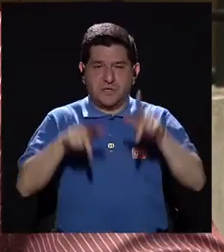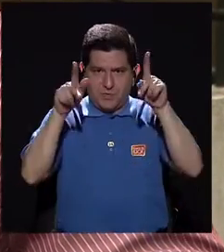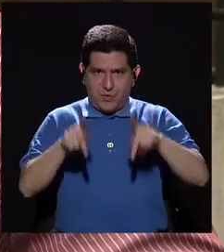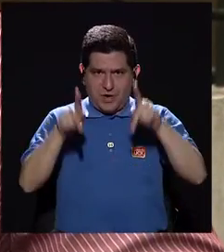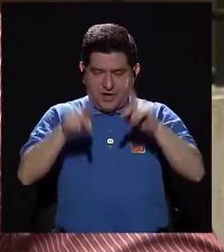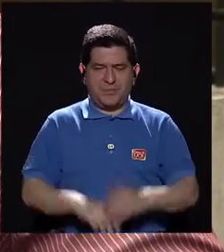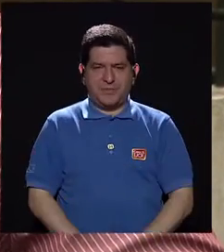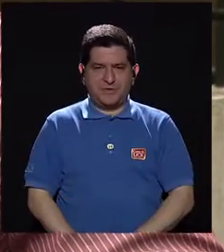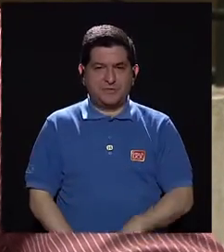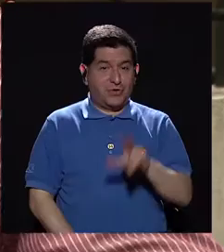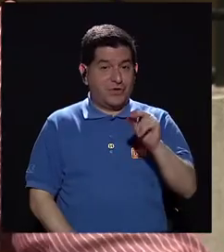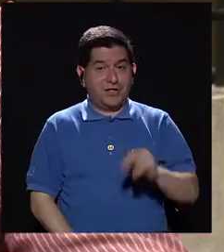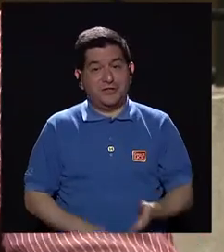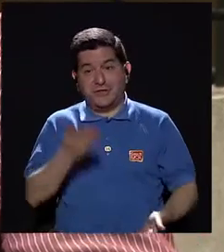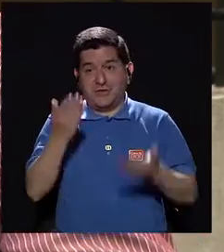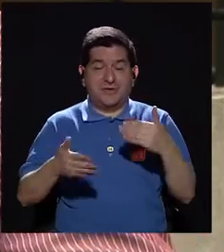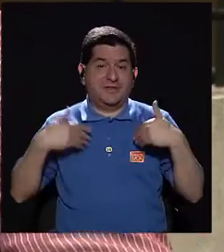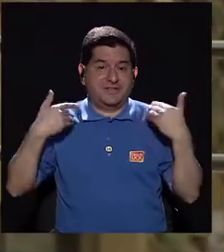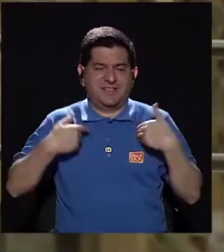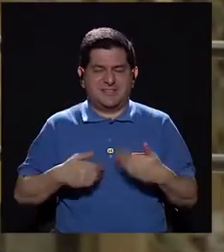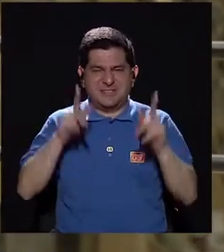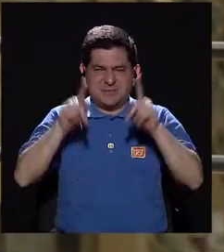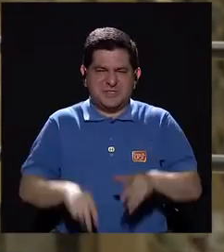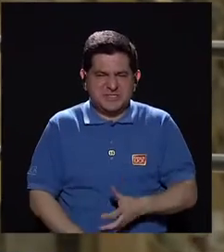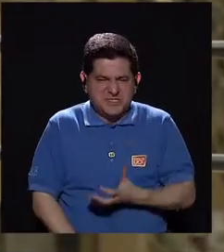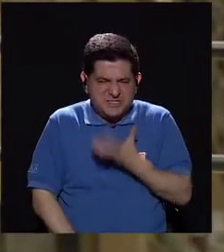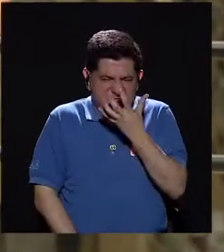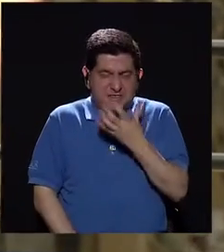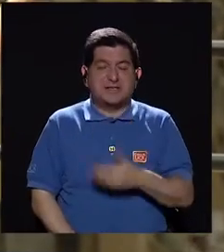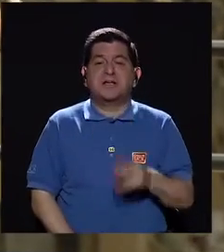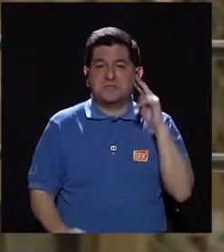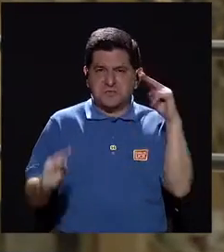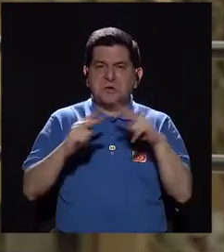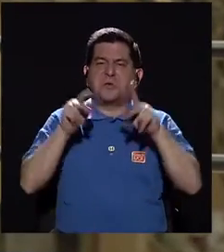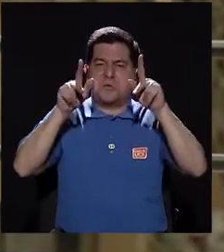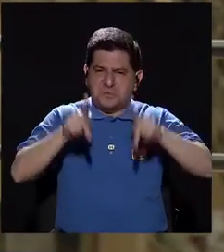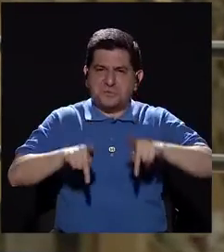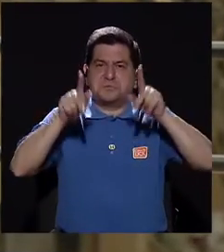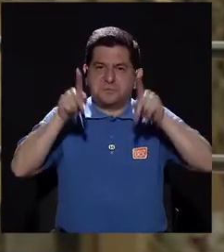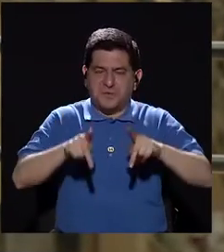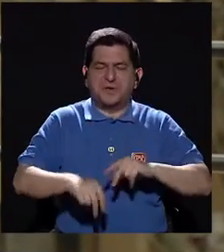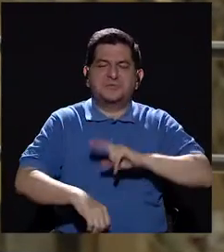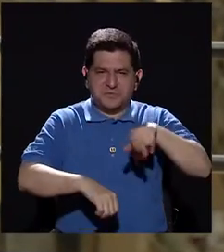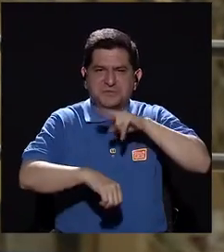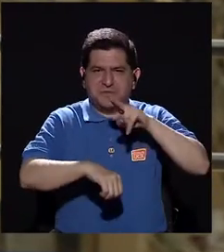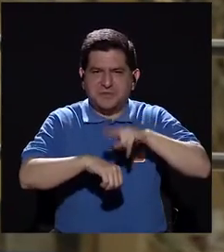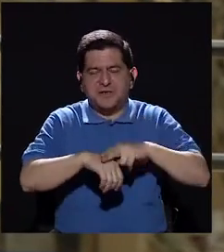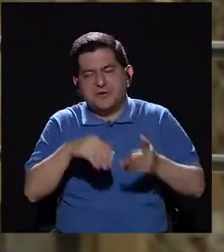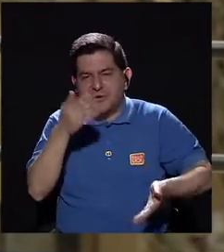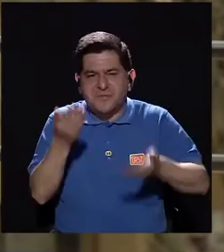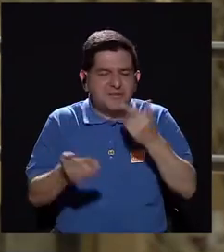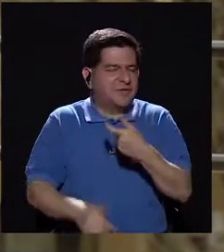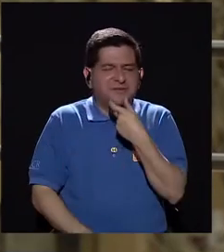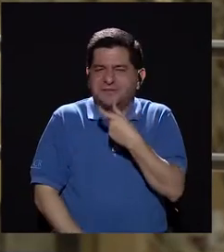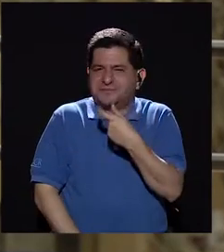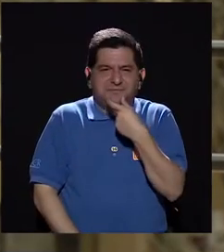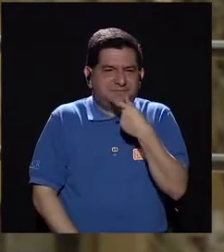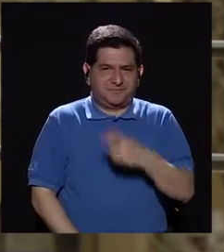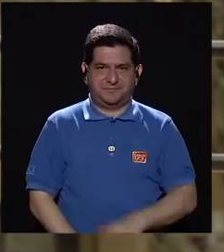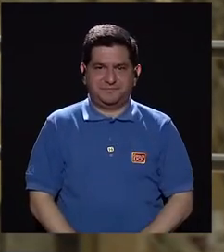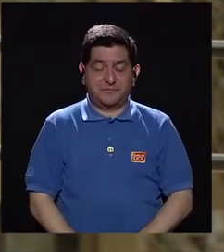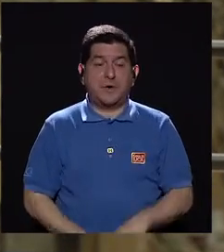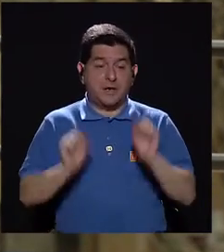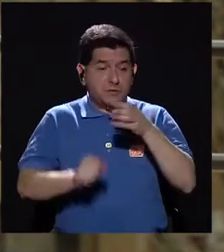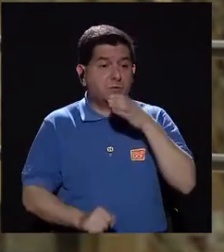Recomendadas para las personas que no son muy felices, que son muy malhumoradas. Y todos conocemos unas personas que tal vez no sonríen